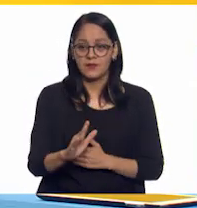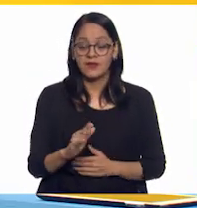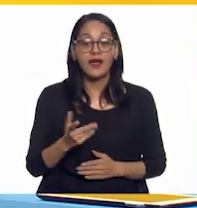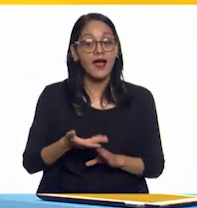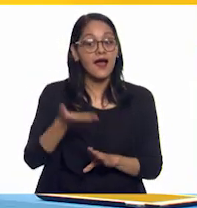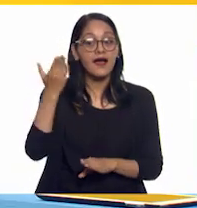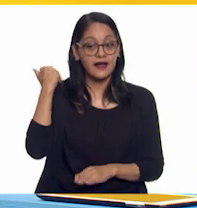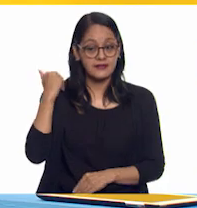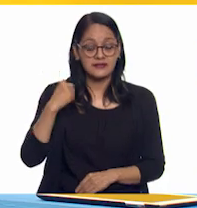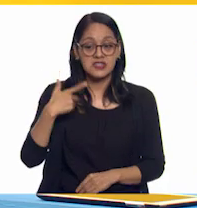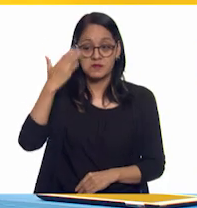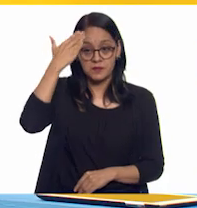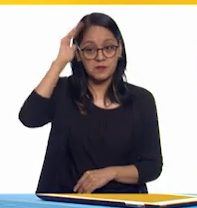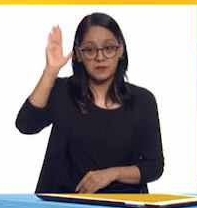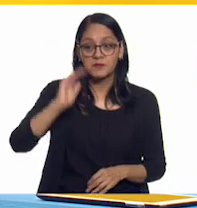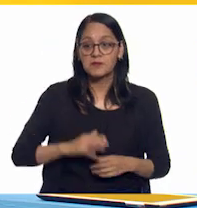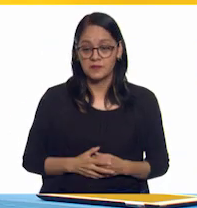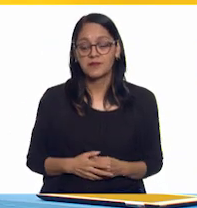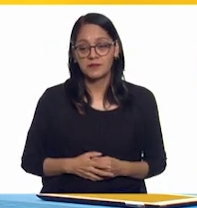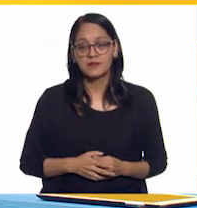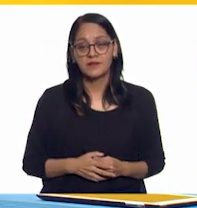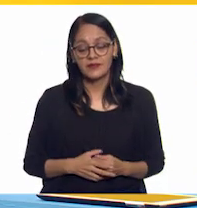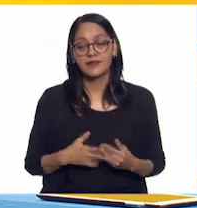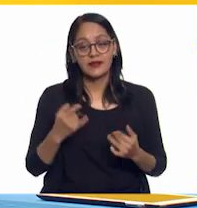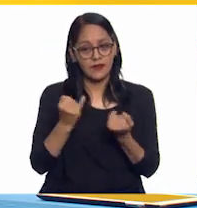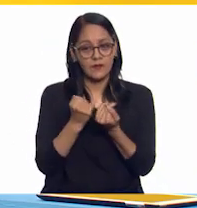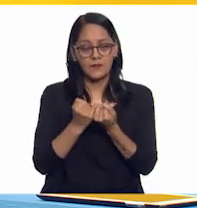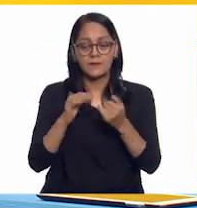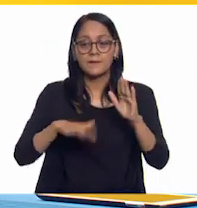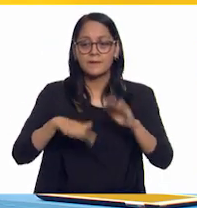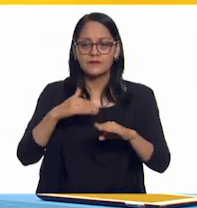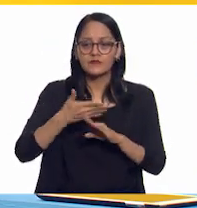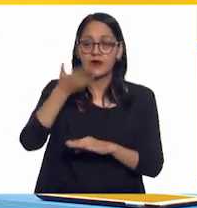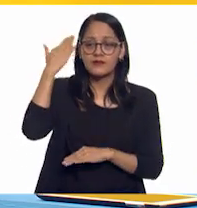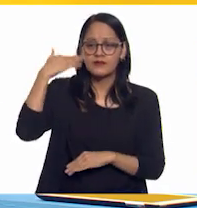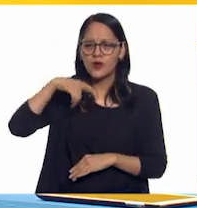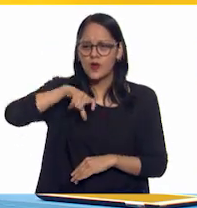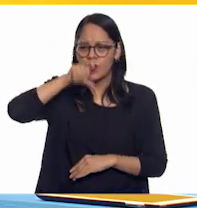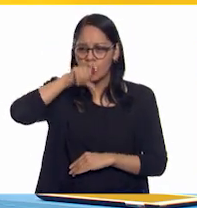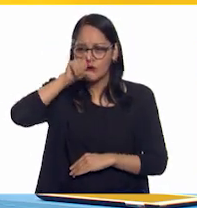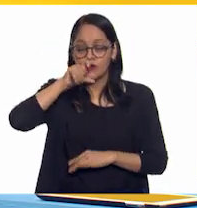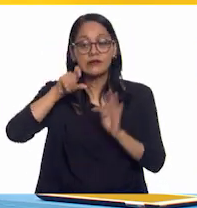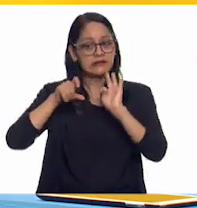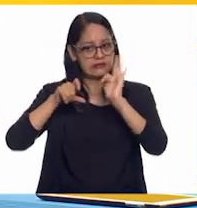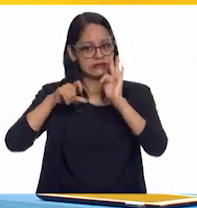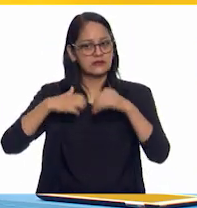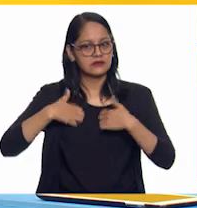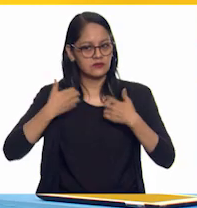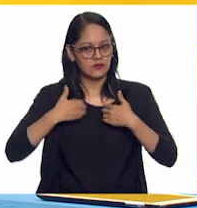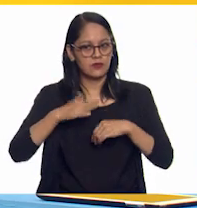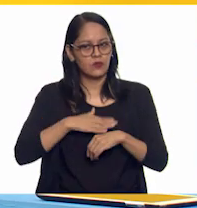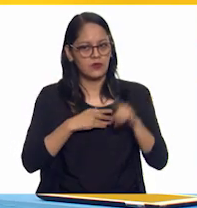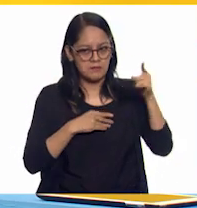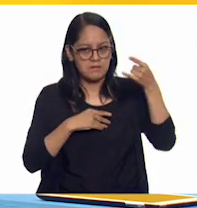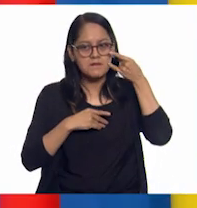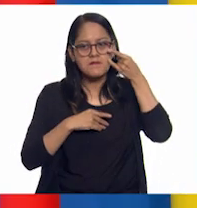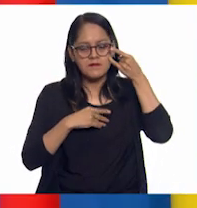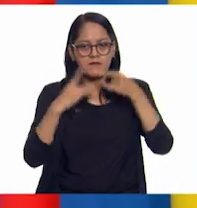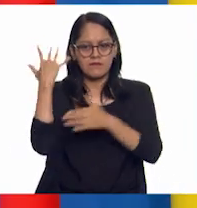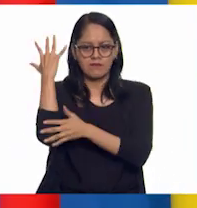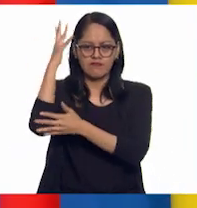completamente desconocidos. Incluso, hasta puede que Lolo se haya molestado mucho con la pirata por haber derribado su nido.